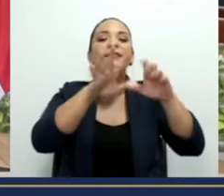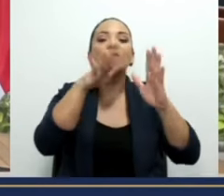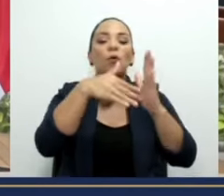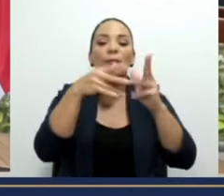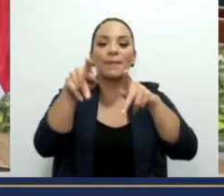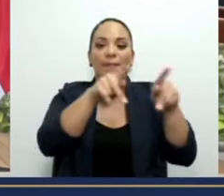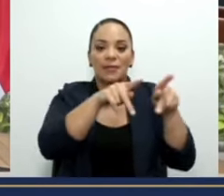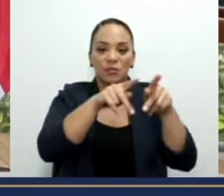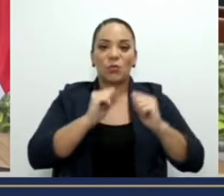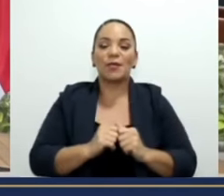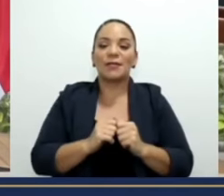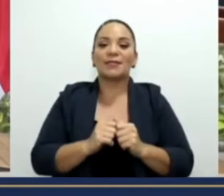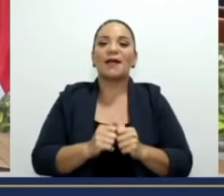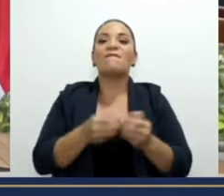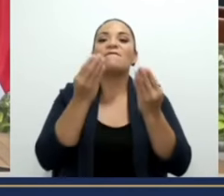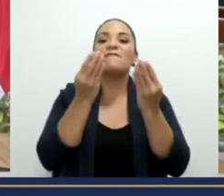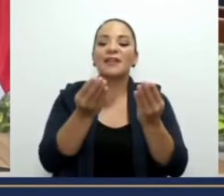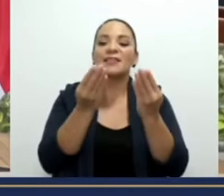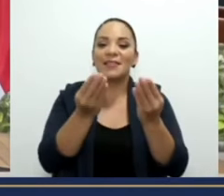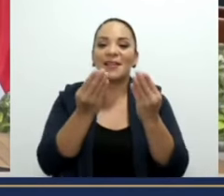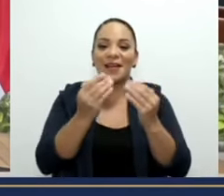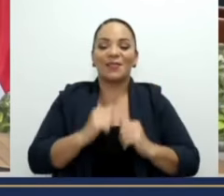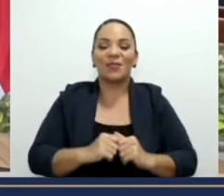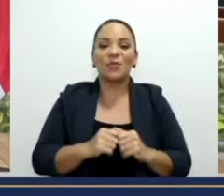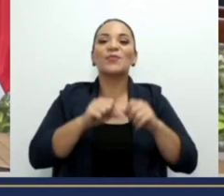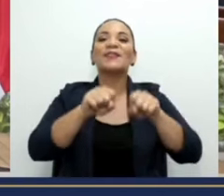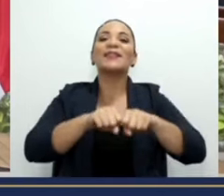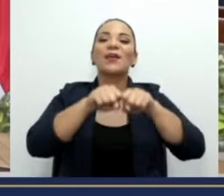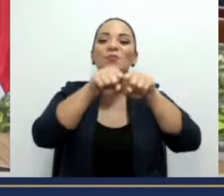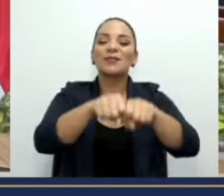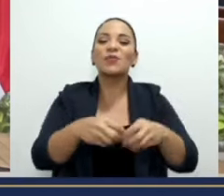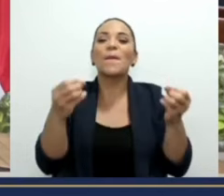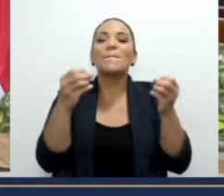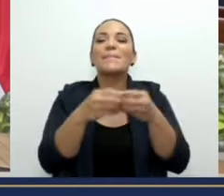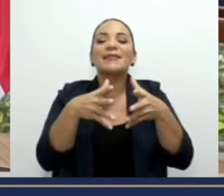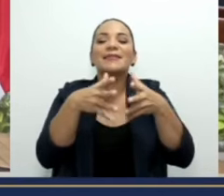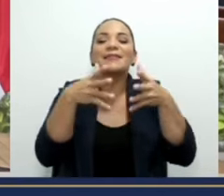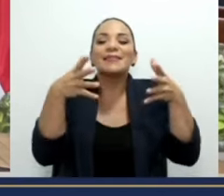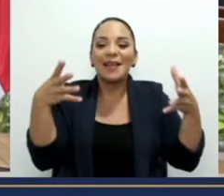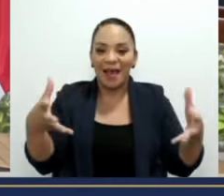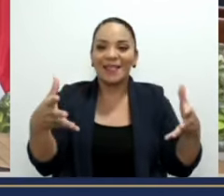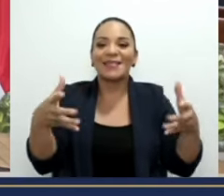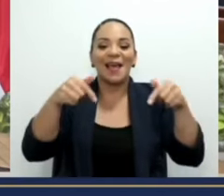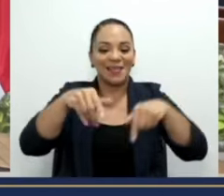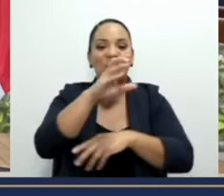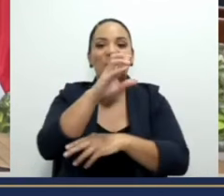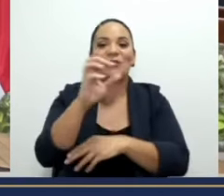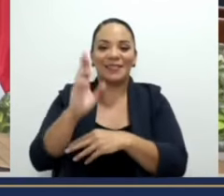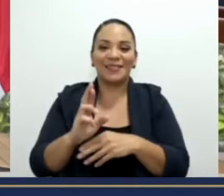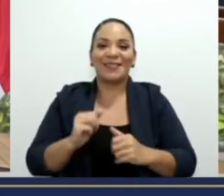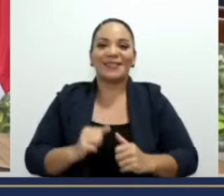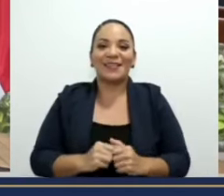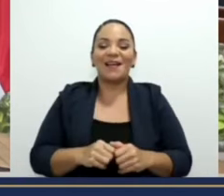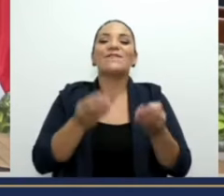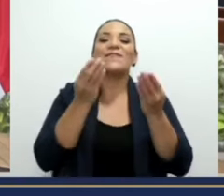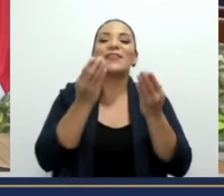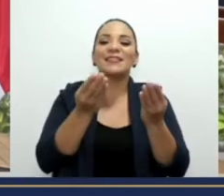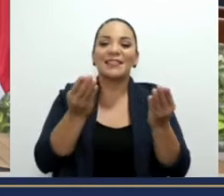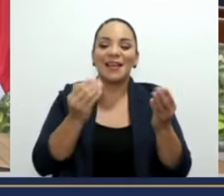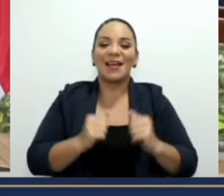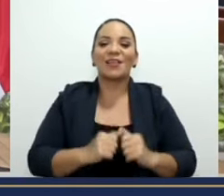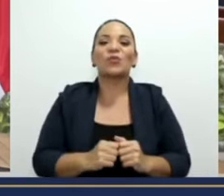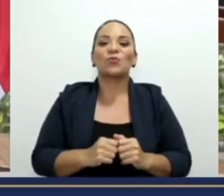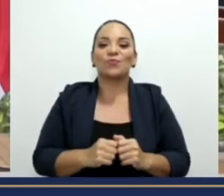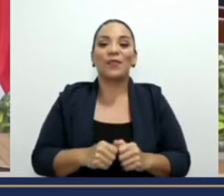de bachillerato en la graduación más grande que ha visto Costa Rica de bachillerato, de